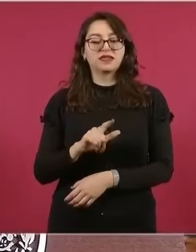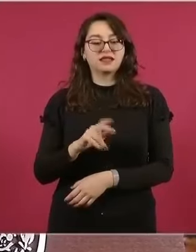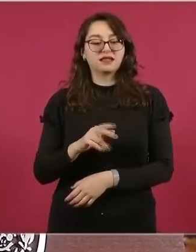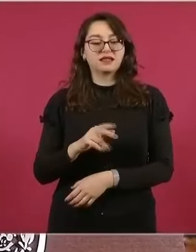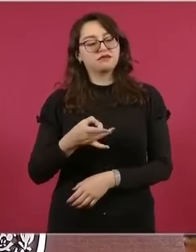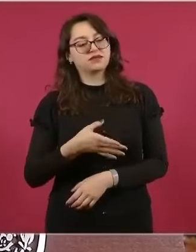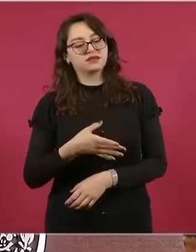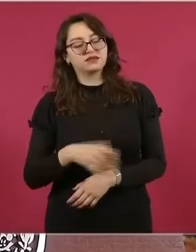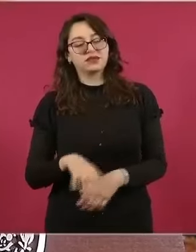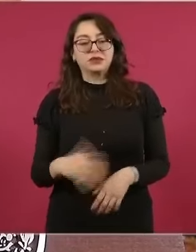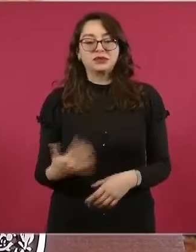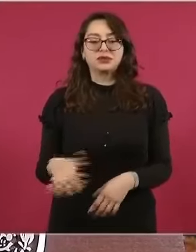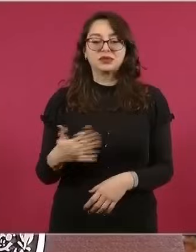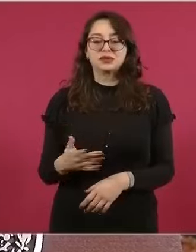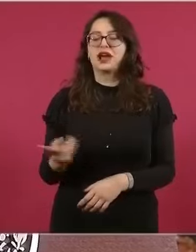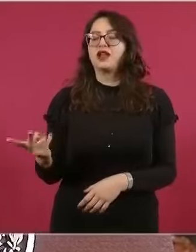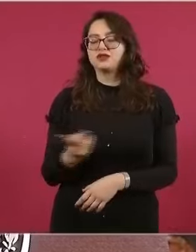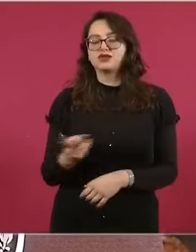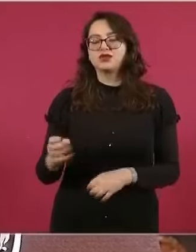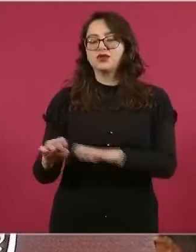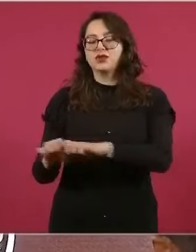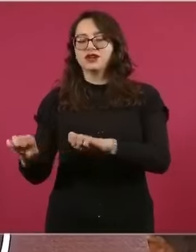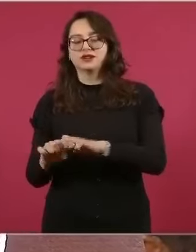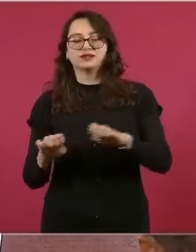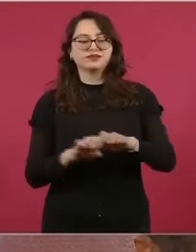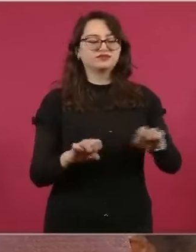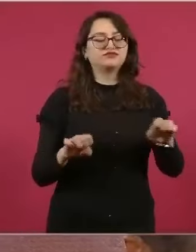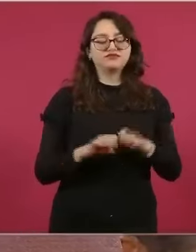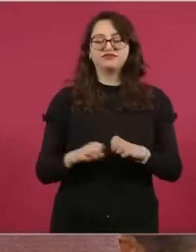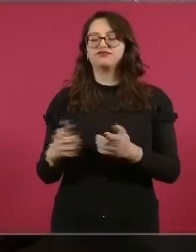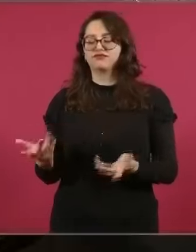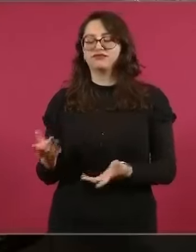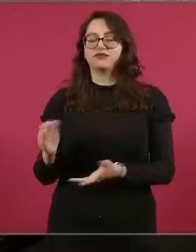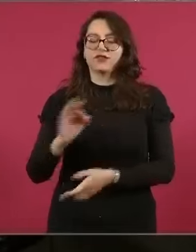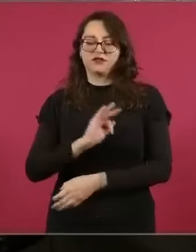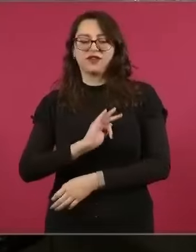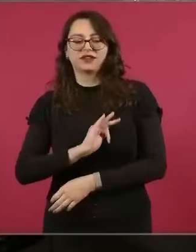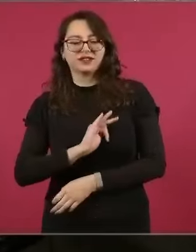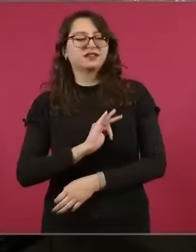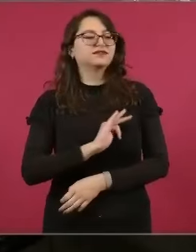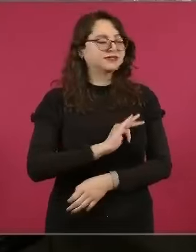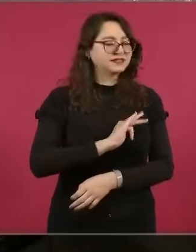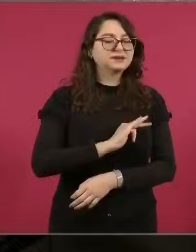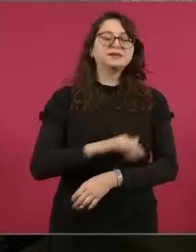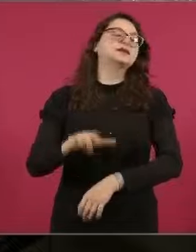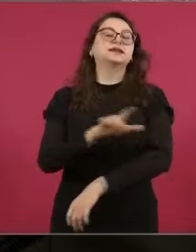Muchas felicidades. Pues a los dos equipos. Y es muy buena liga la del Pacífico.